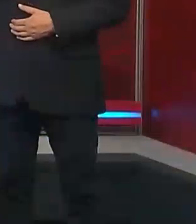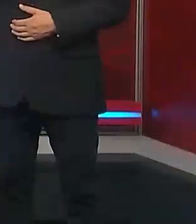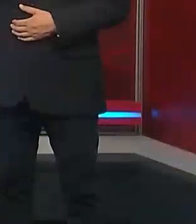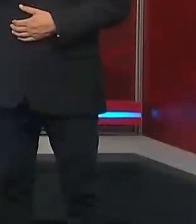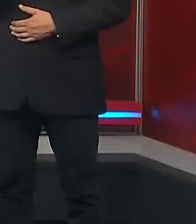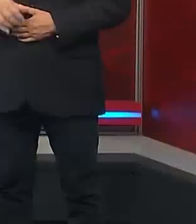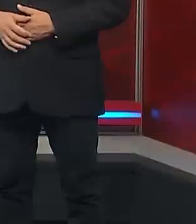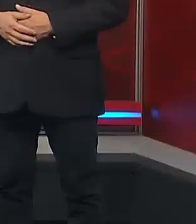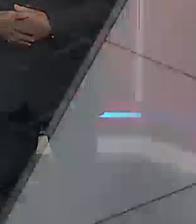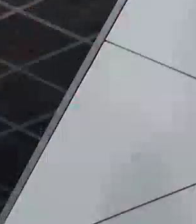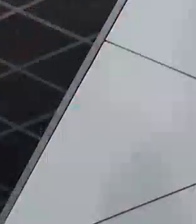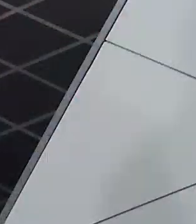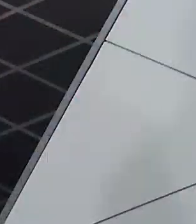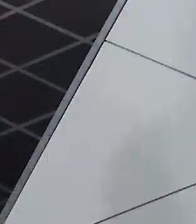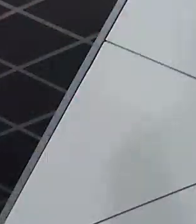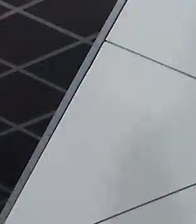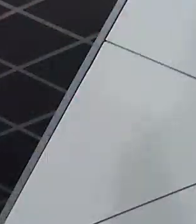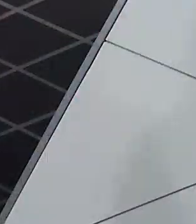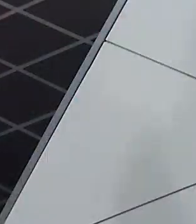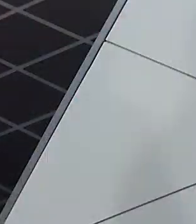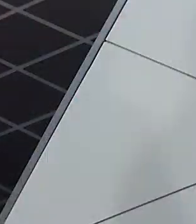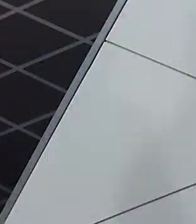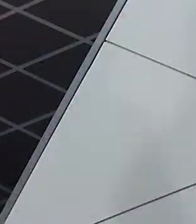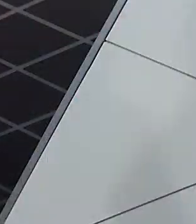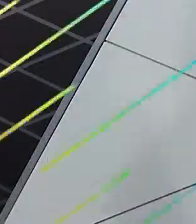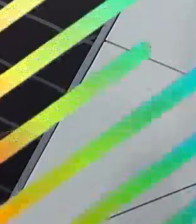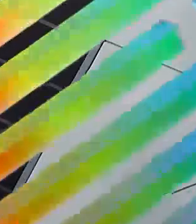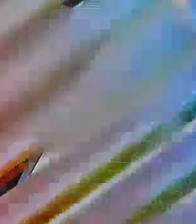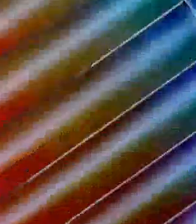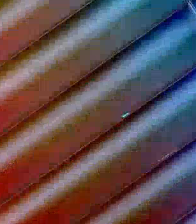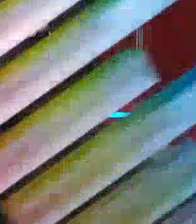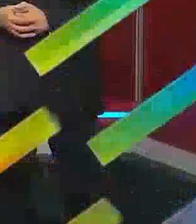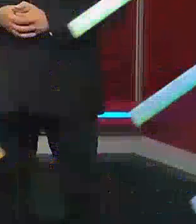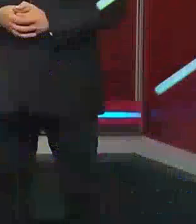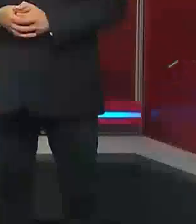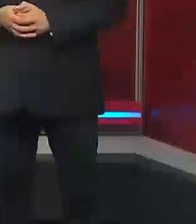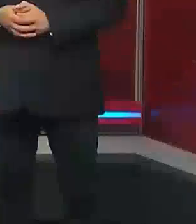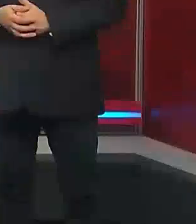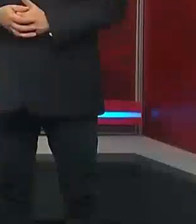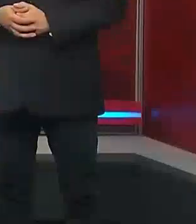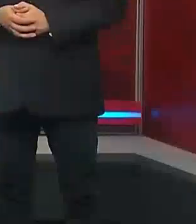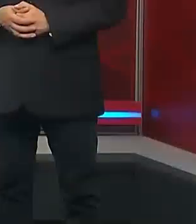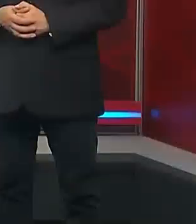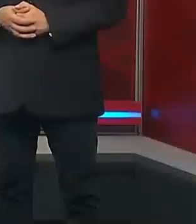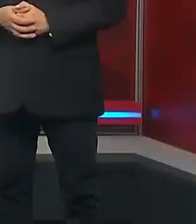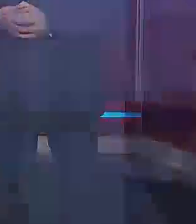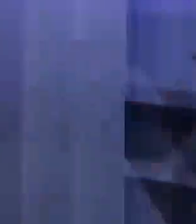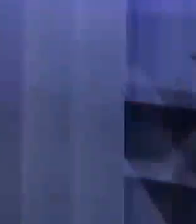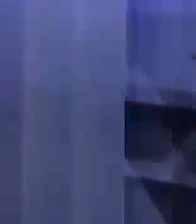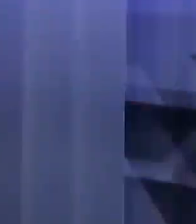Aysén, Aysén, Magallanes,